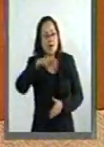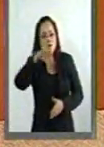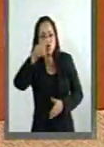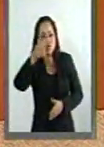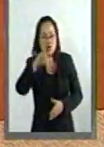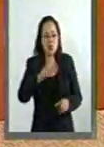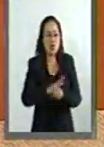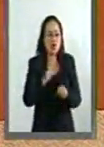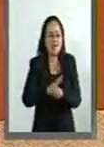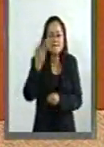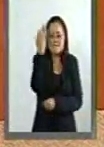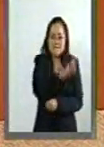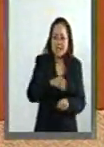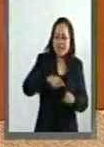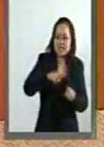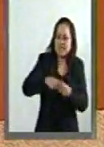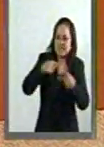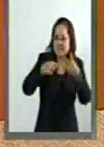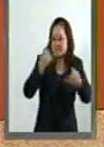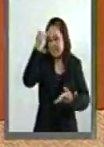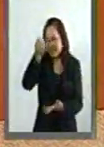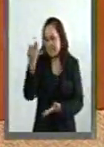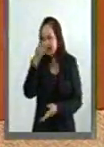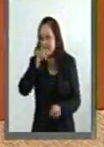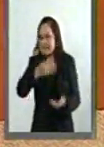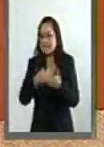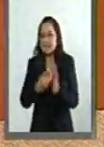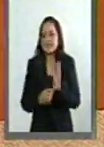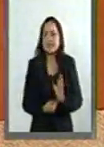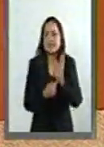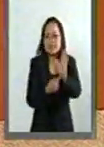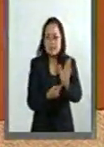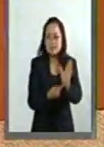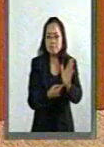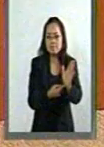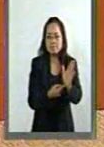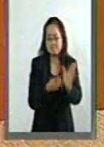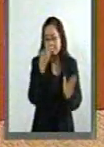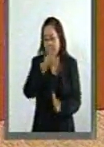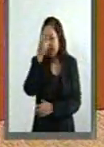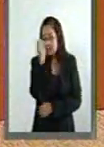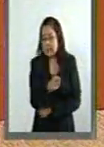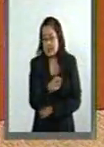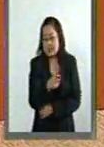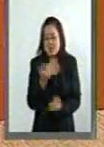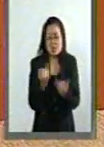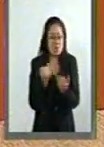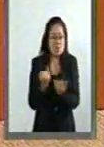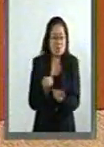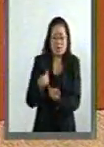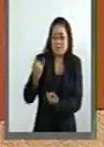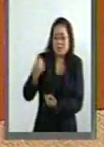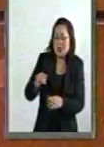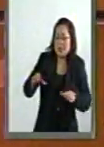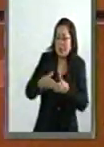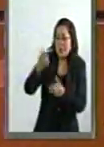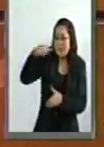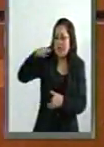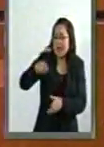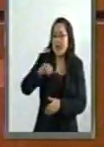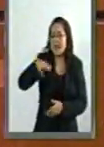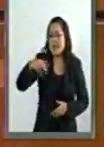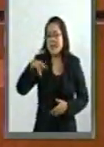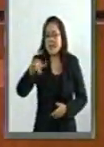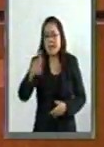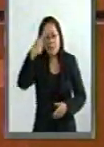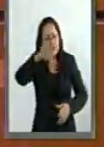patrañas y falacias como las que hoy se dieron, es una estafa al Inegi y a